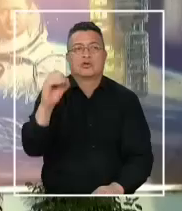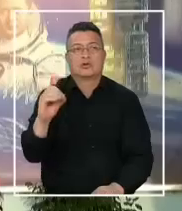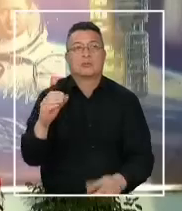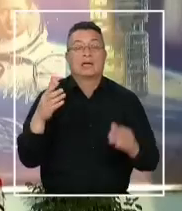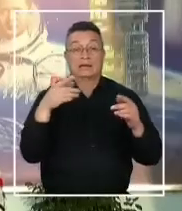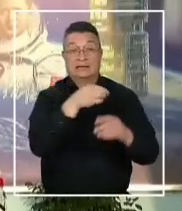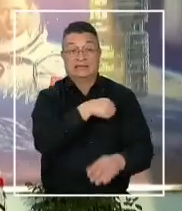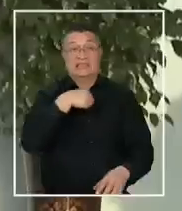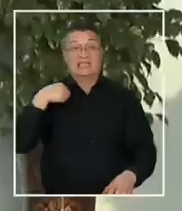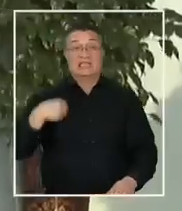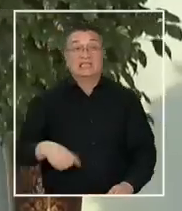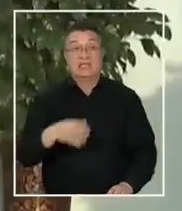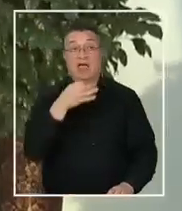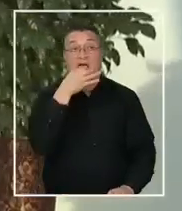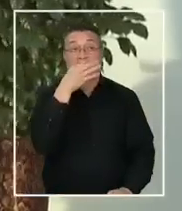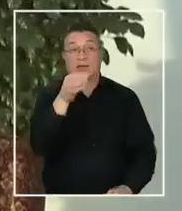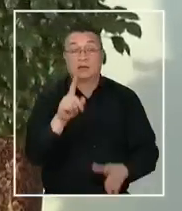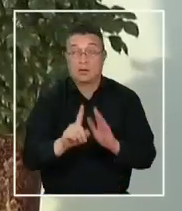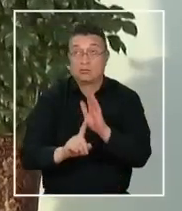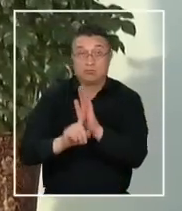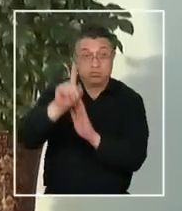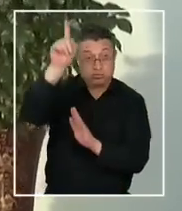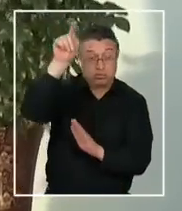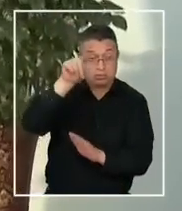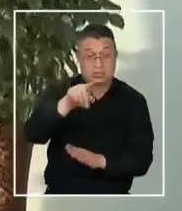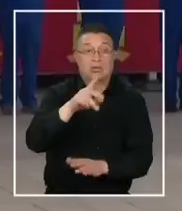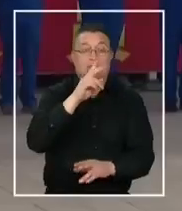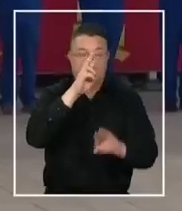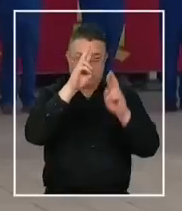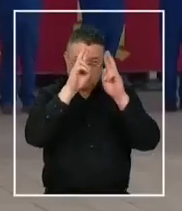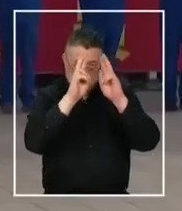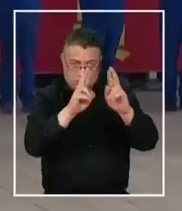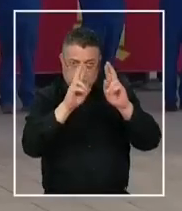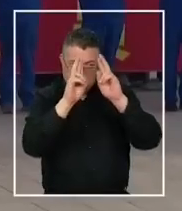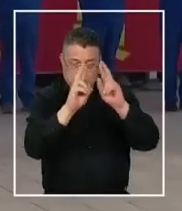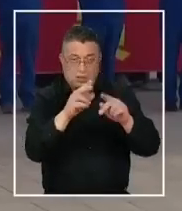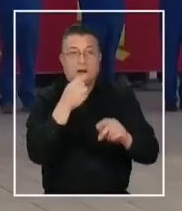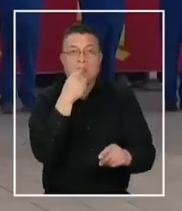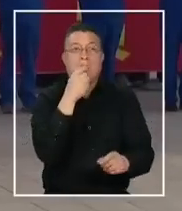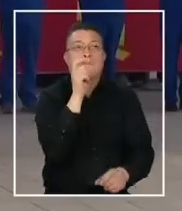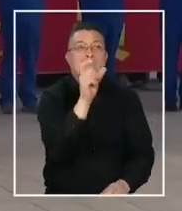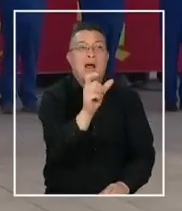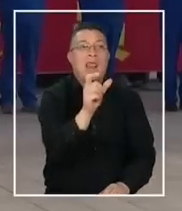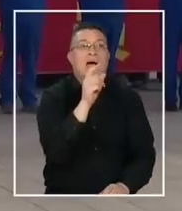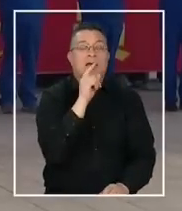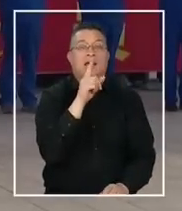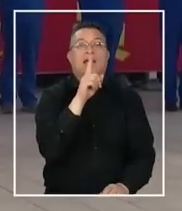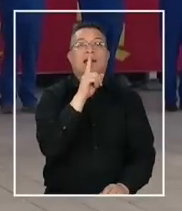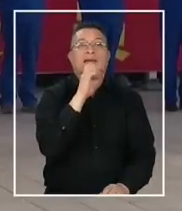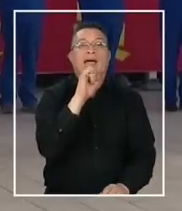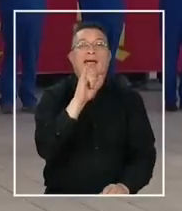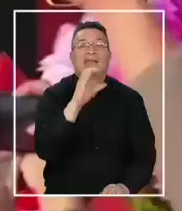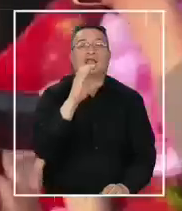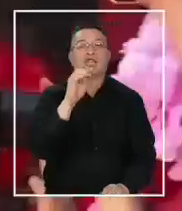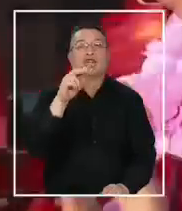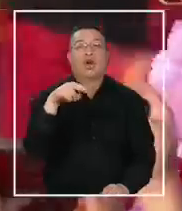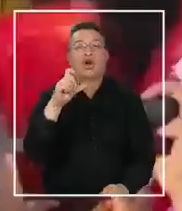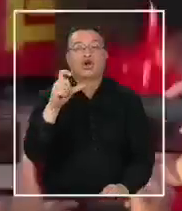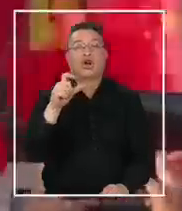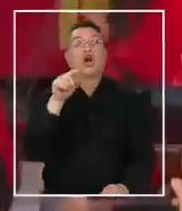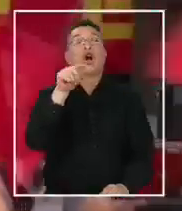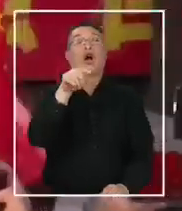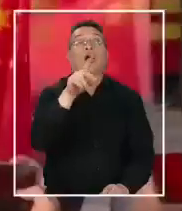han denominado a sus exploradores espaciales como taikonautas. Un neologismo que incluye el término taikong, que significa